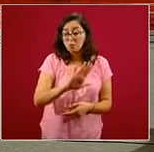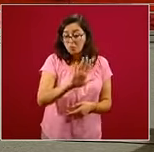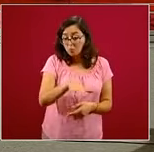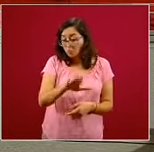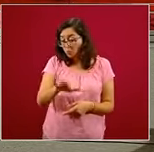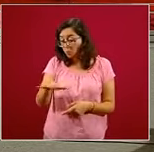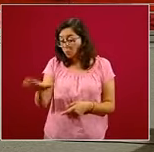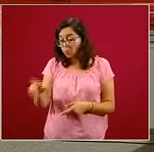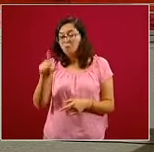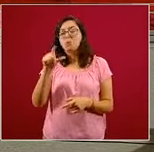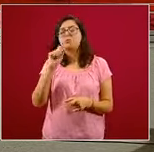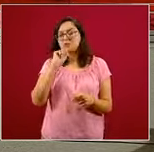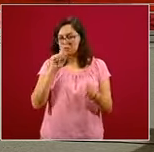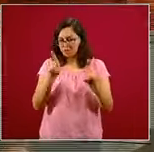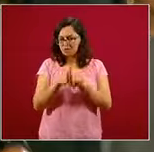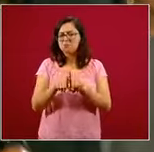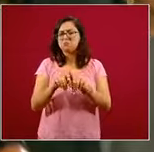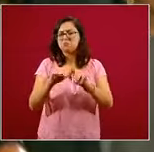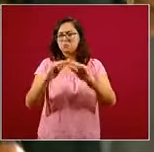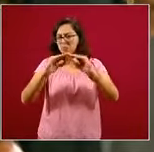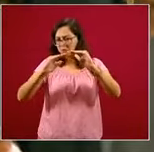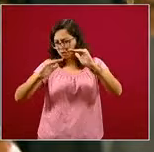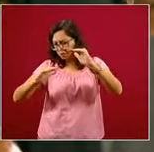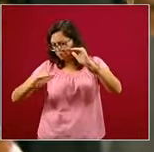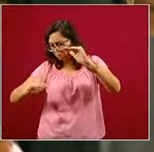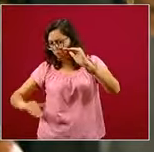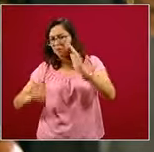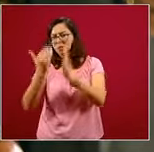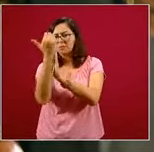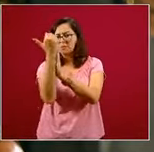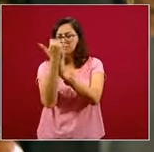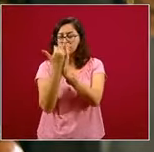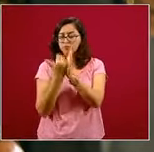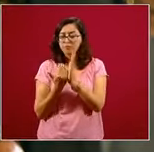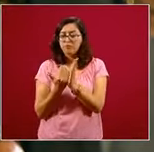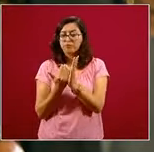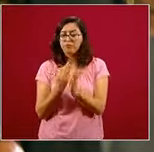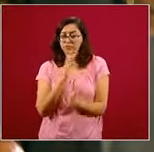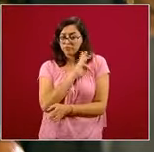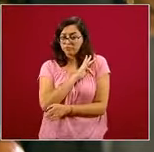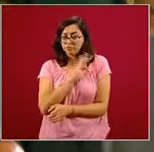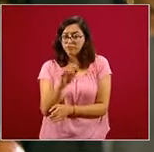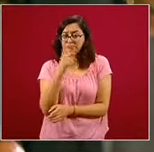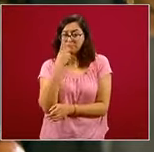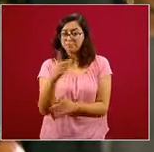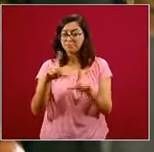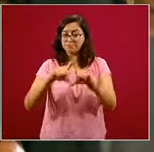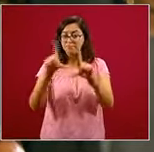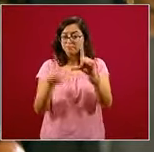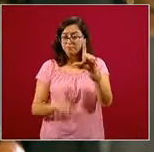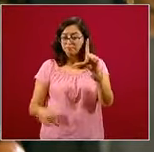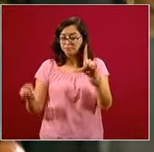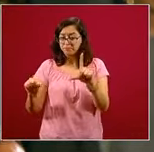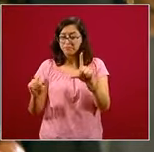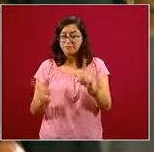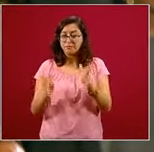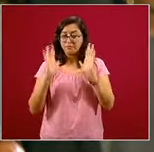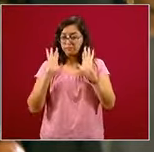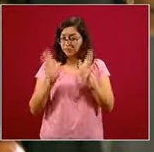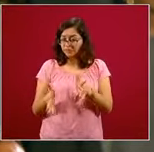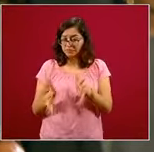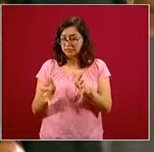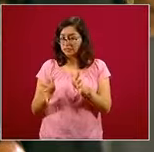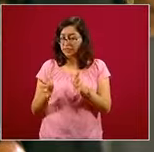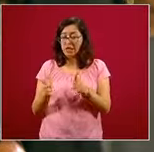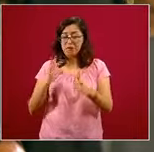igual va a la baja. ¿Se puede decir al día de hoy que México ya alcanzó el punto ACME o